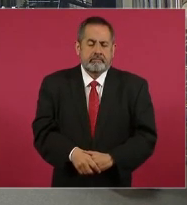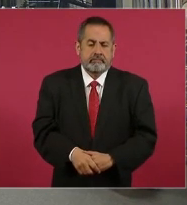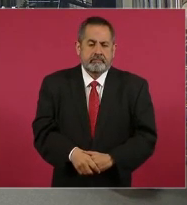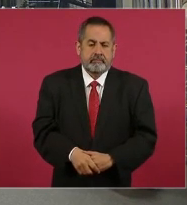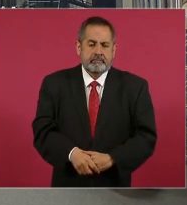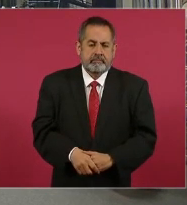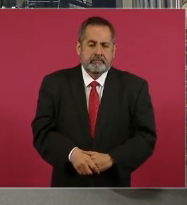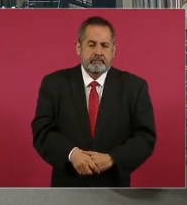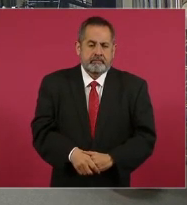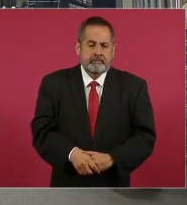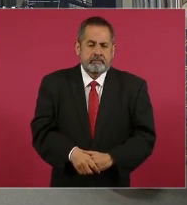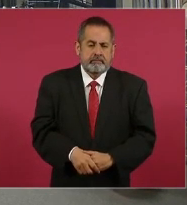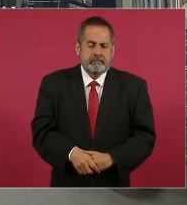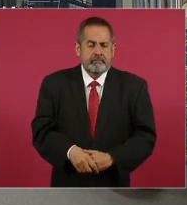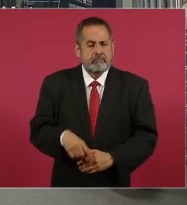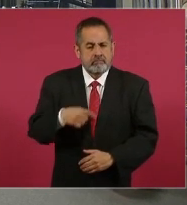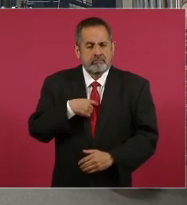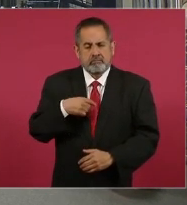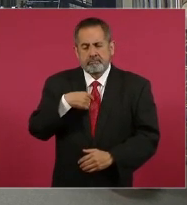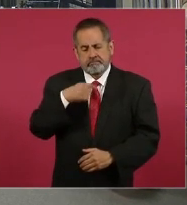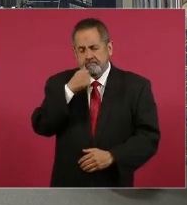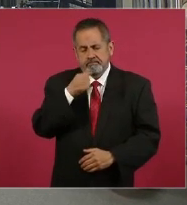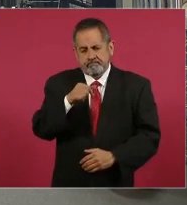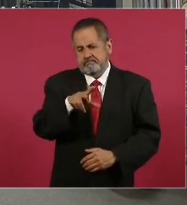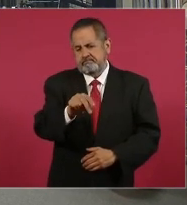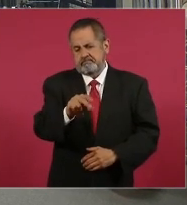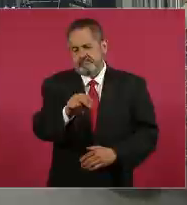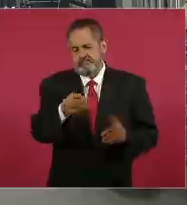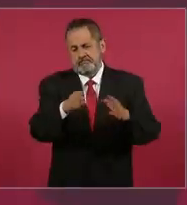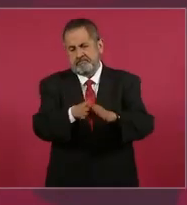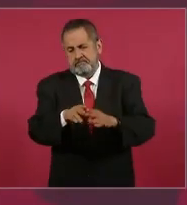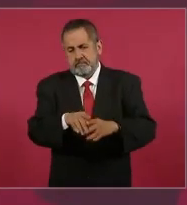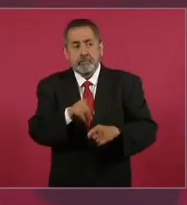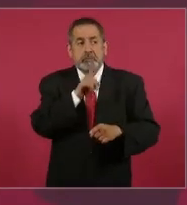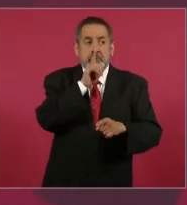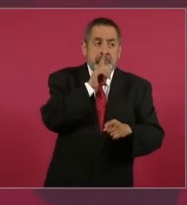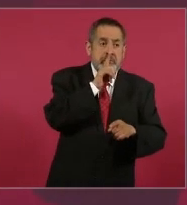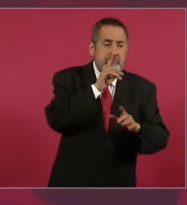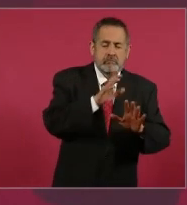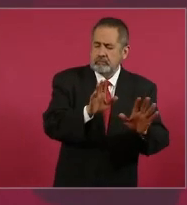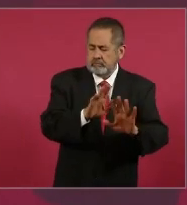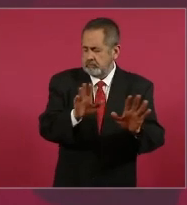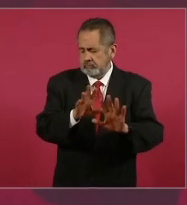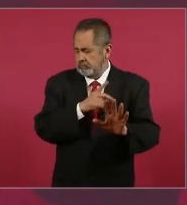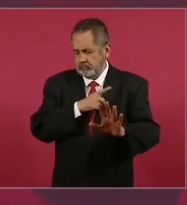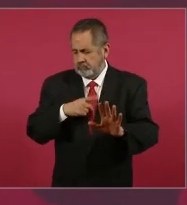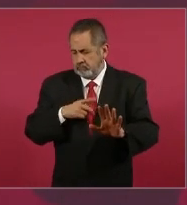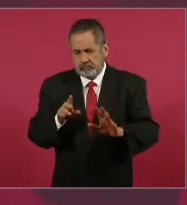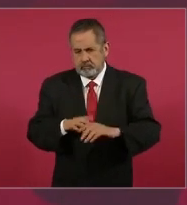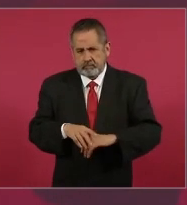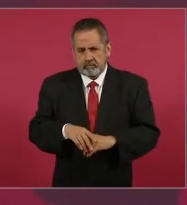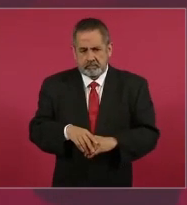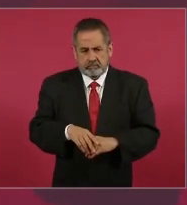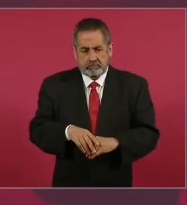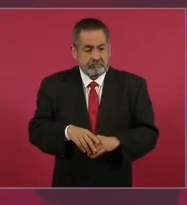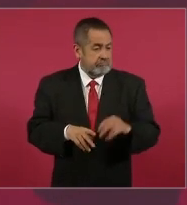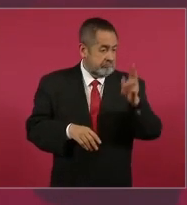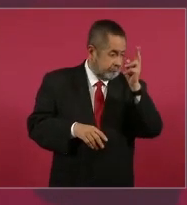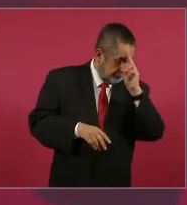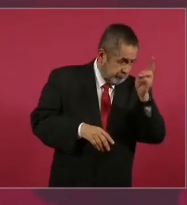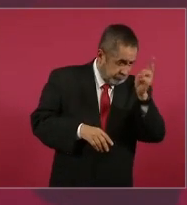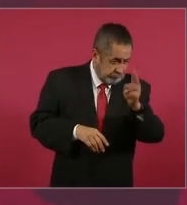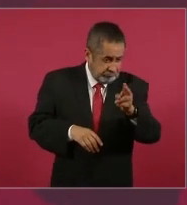Yo siempre he estado en contra de la censura, prohibido prohibir,